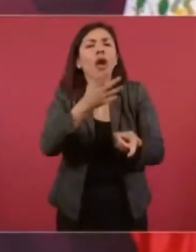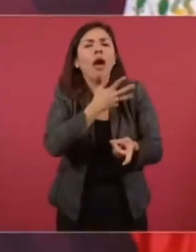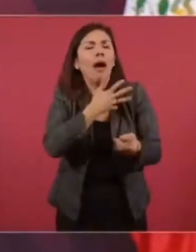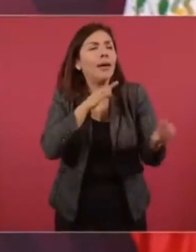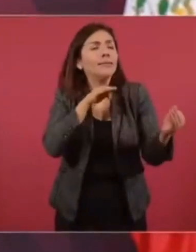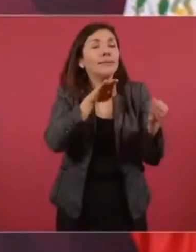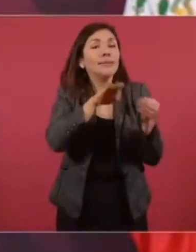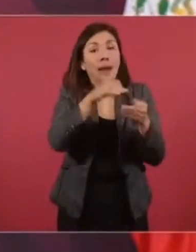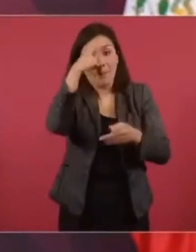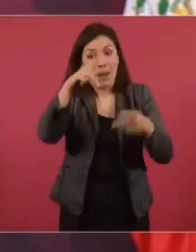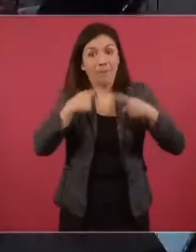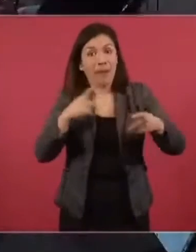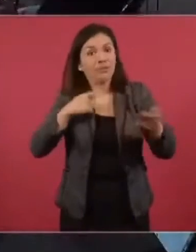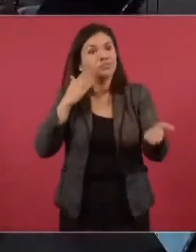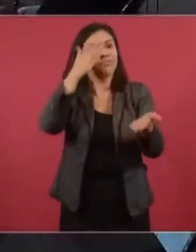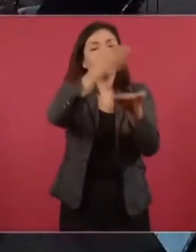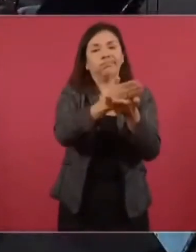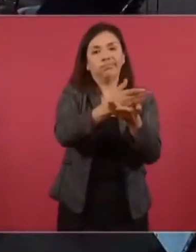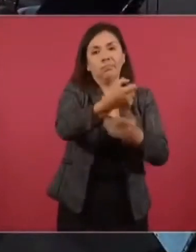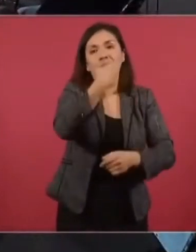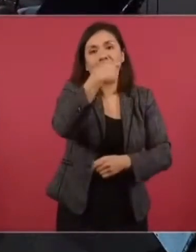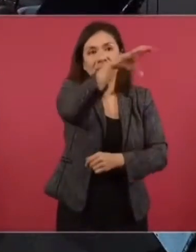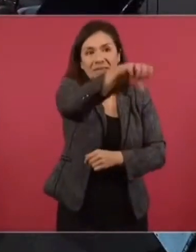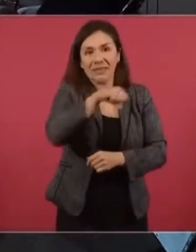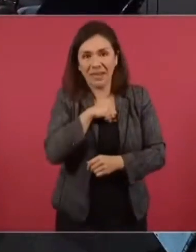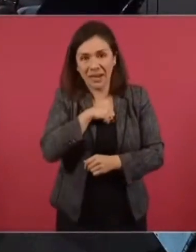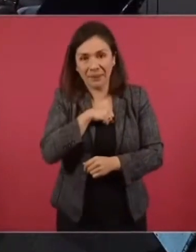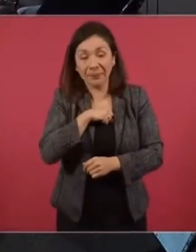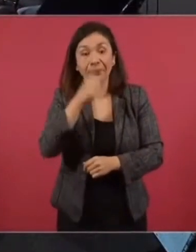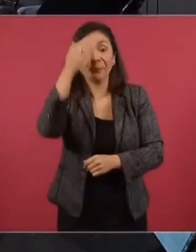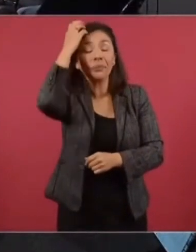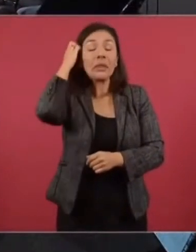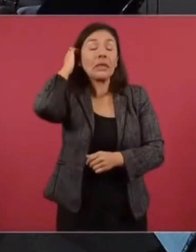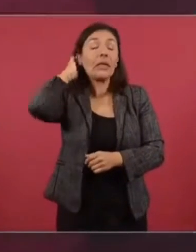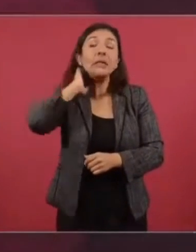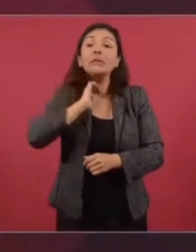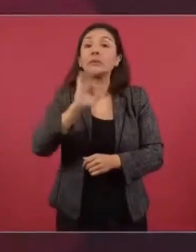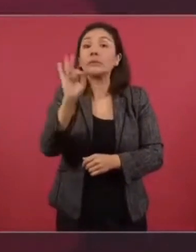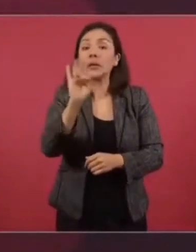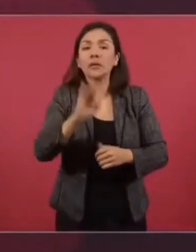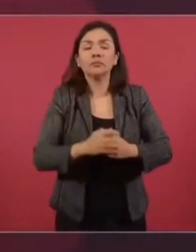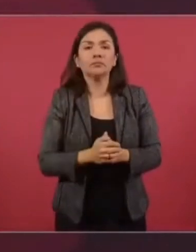esté el paciente. Si en tres horas